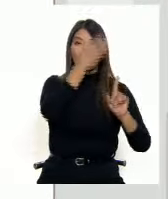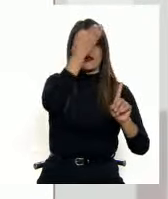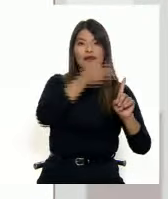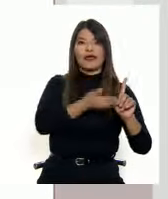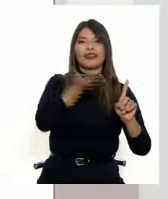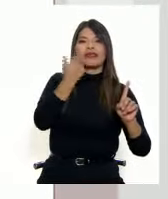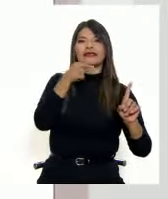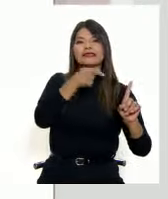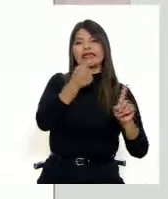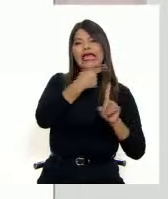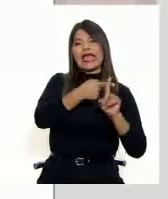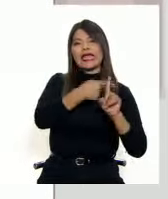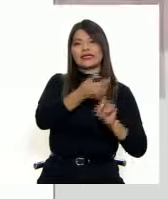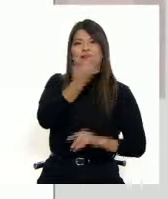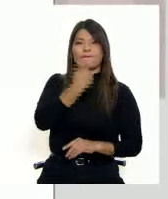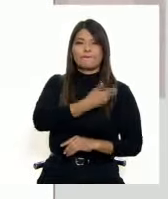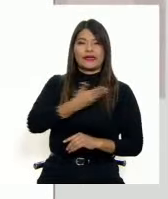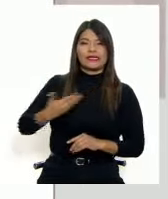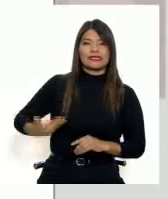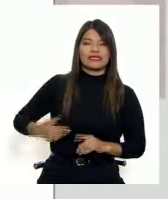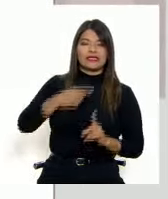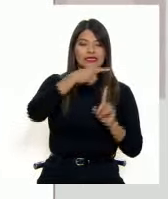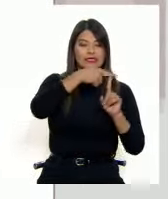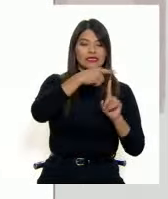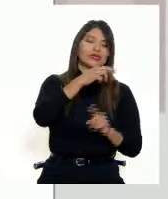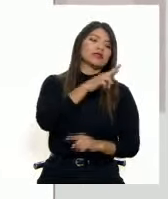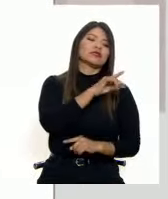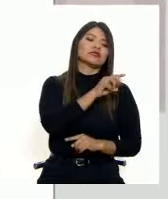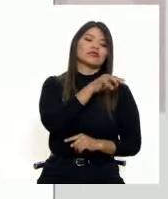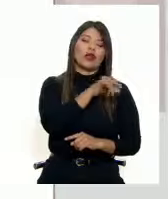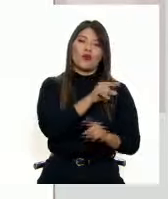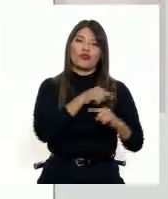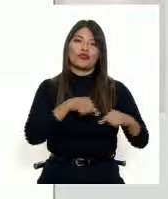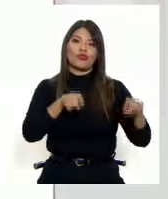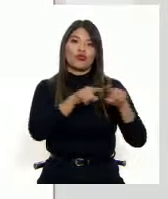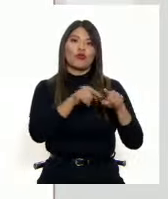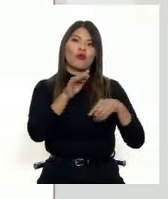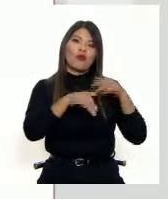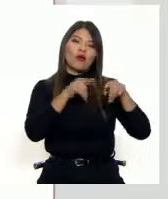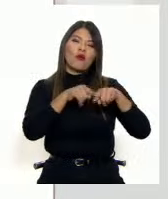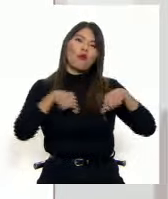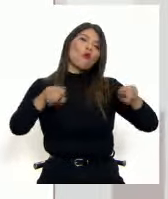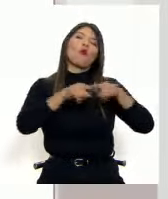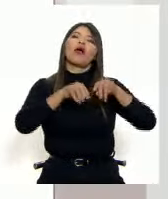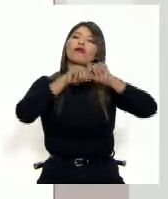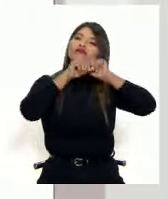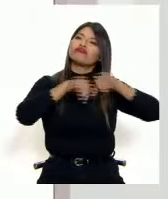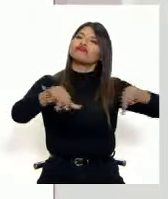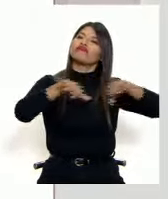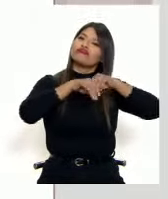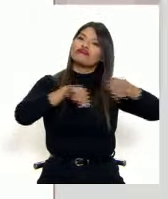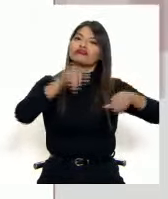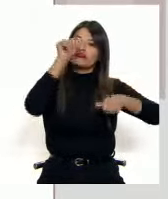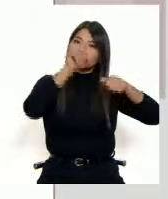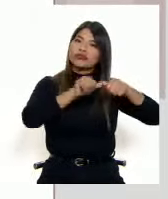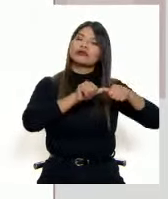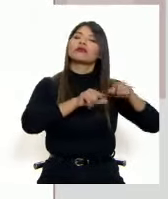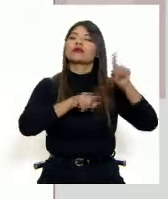expresidente de Estados Unidos, Donald Trump, en el marco de los actos de su campaña electoral.